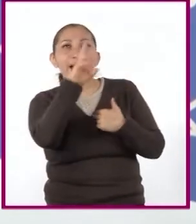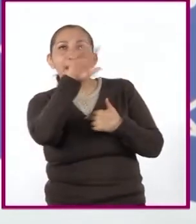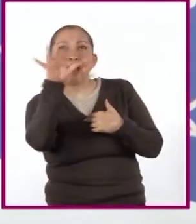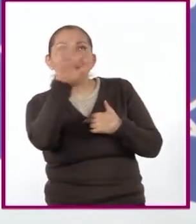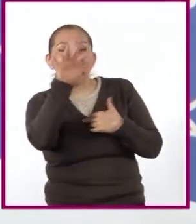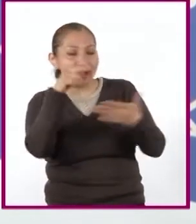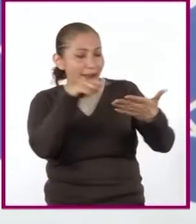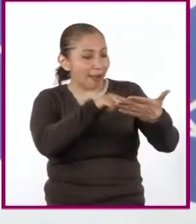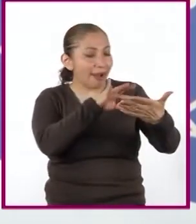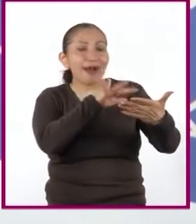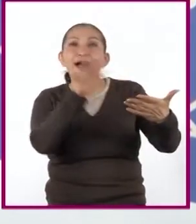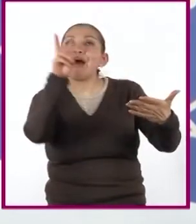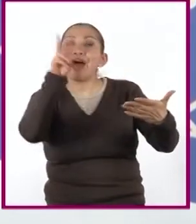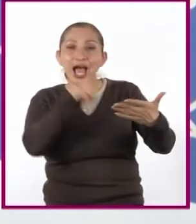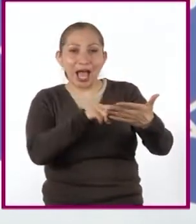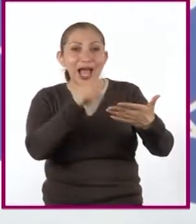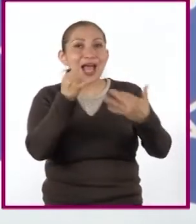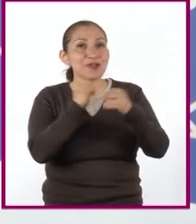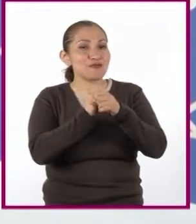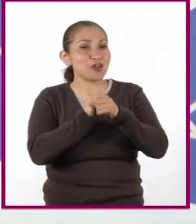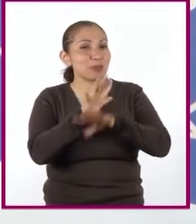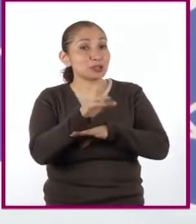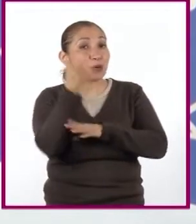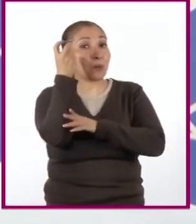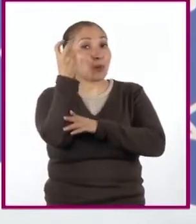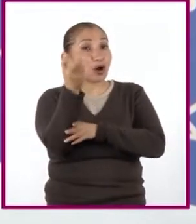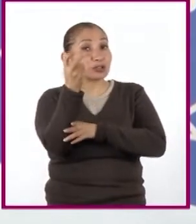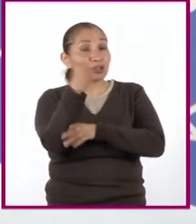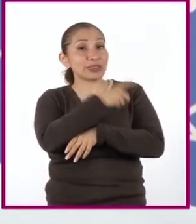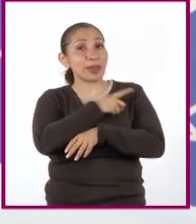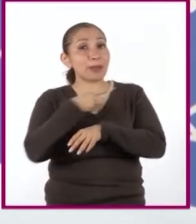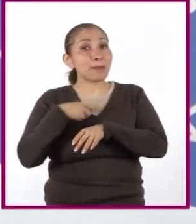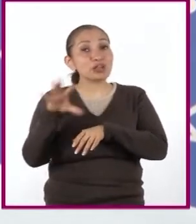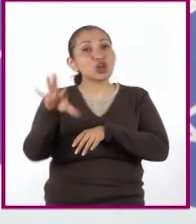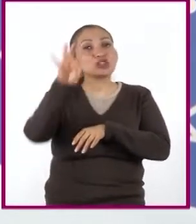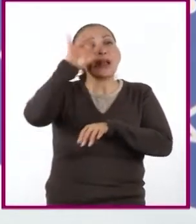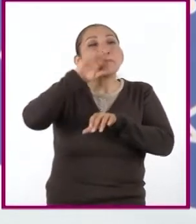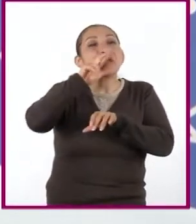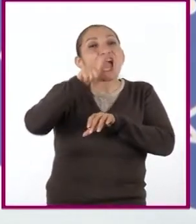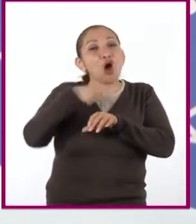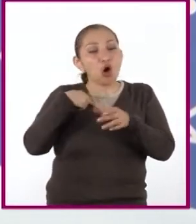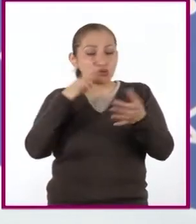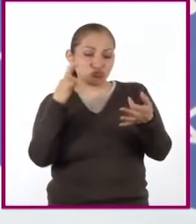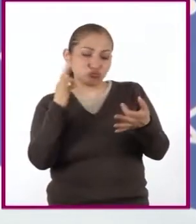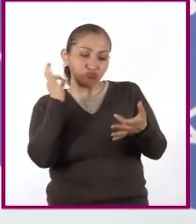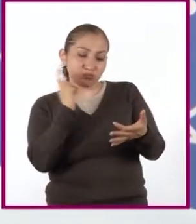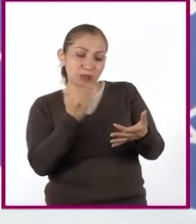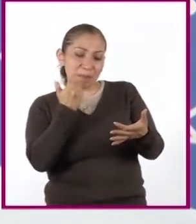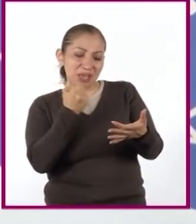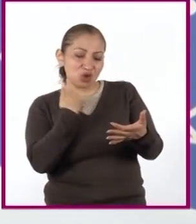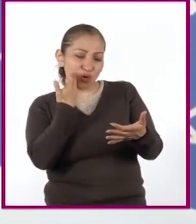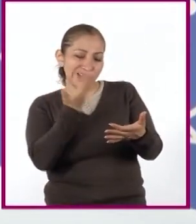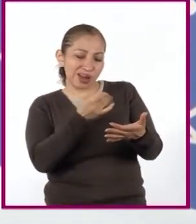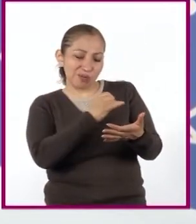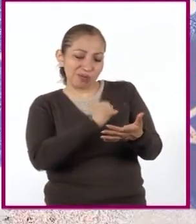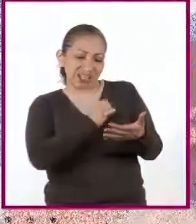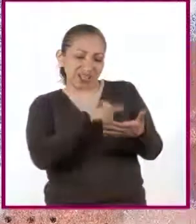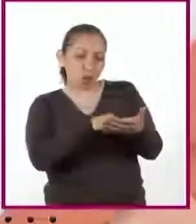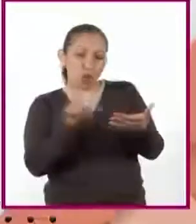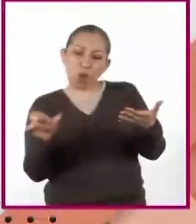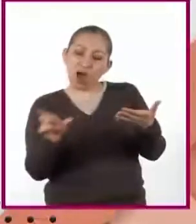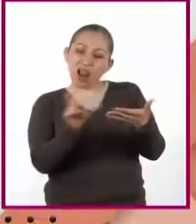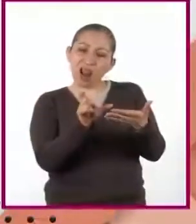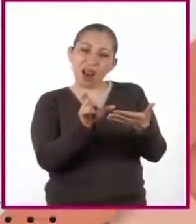y la comprensión de la información. Por ello, debemos elegir la que más se adecue a lo que estamos investigando.